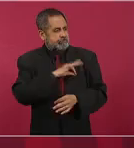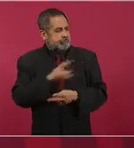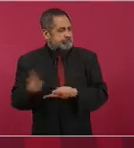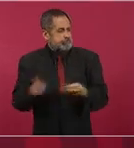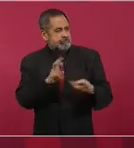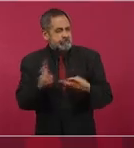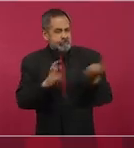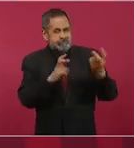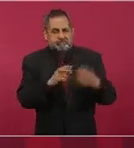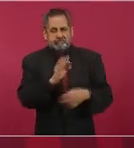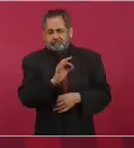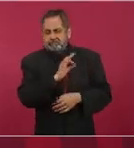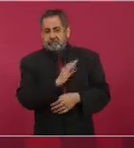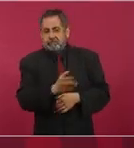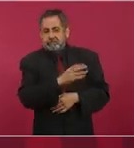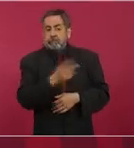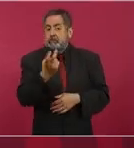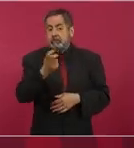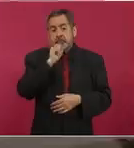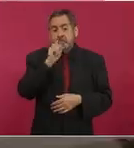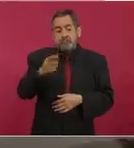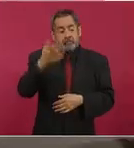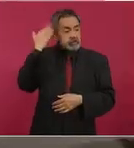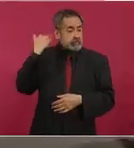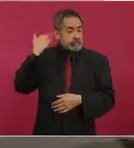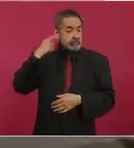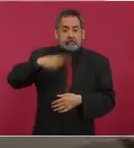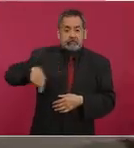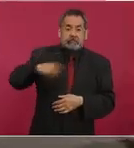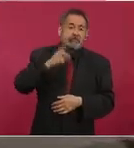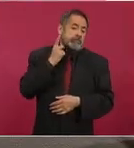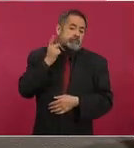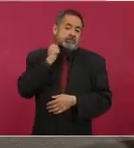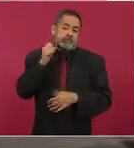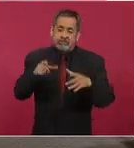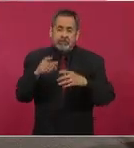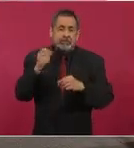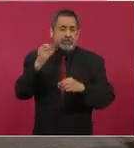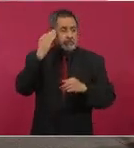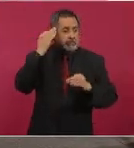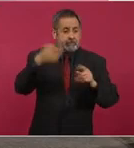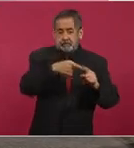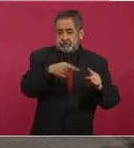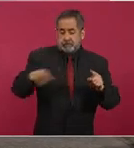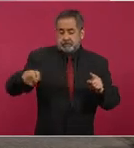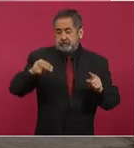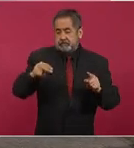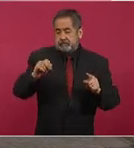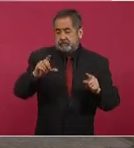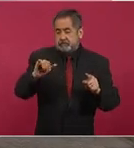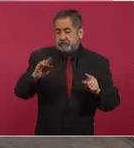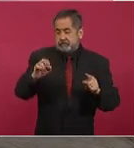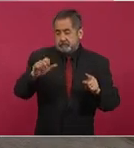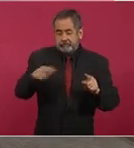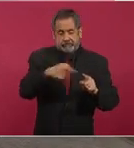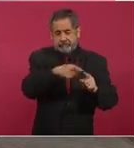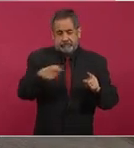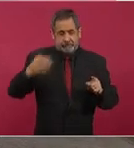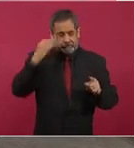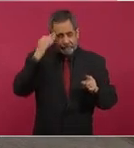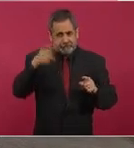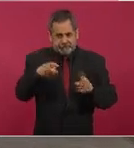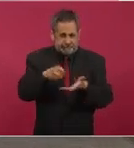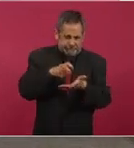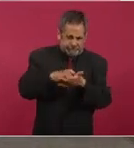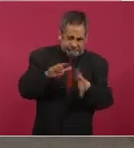Ese fue el papel de diputados y de senadores durante todo el periodo neoliberal. Se dedicaron a